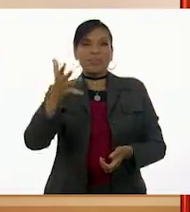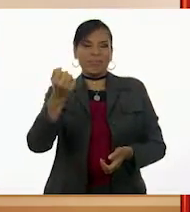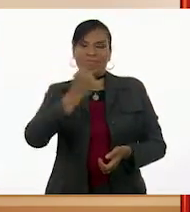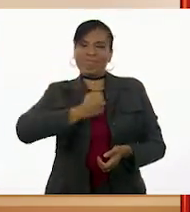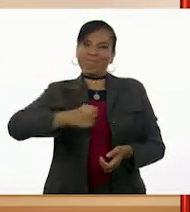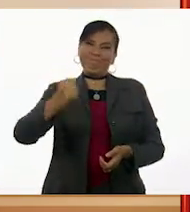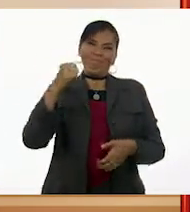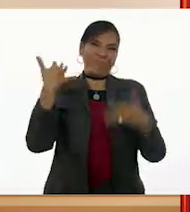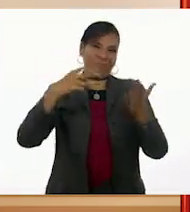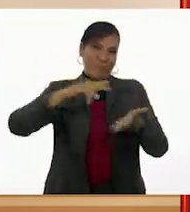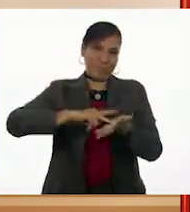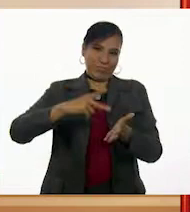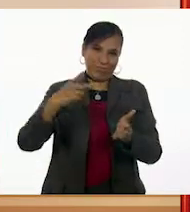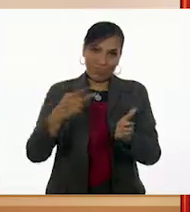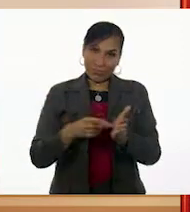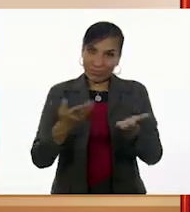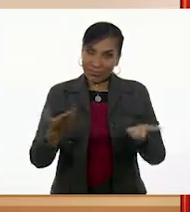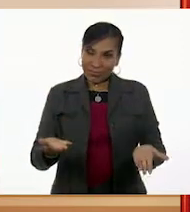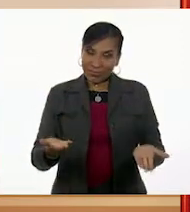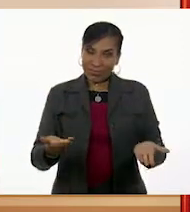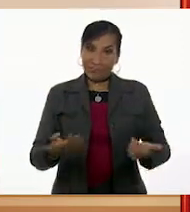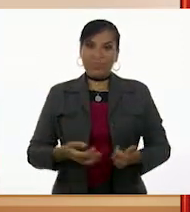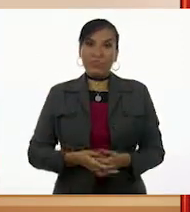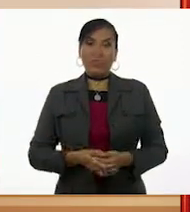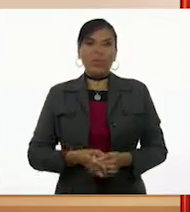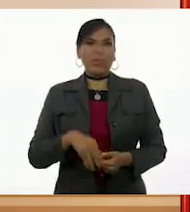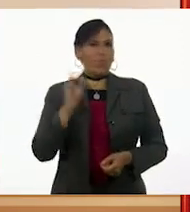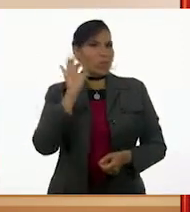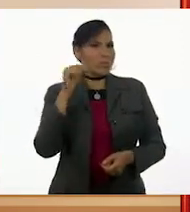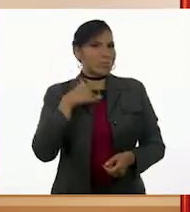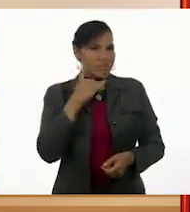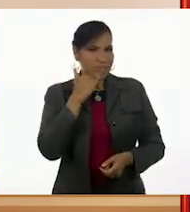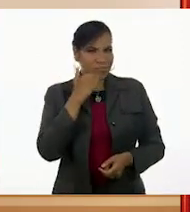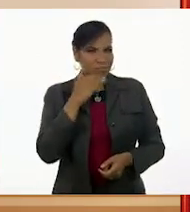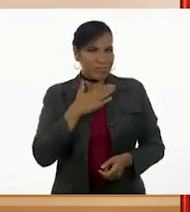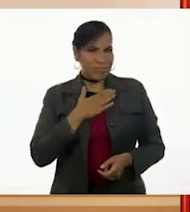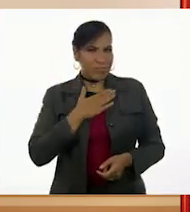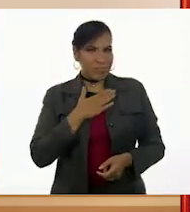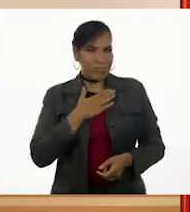gran ingeniero. ¿O me equivoco?